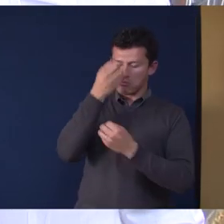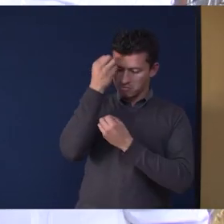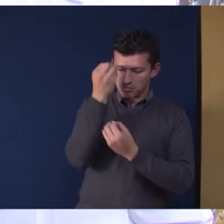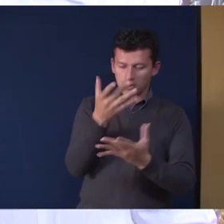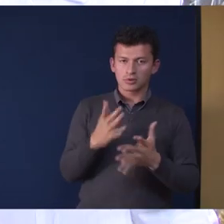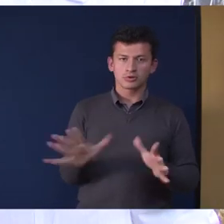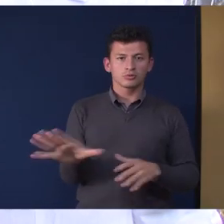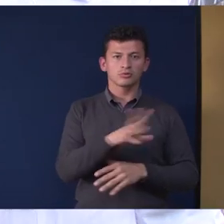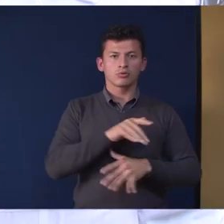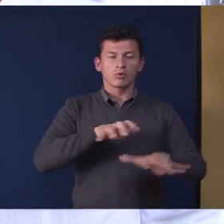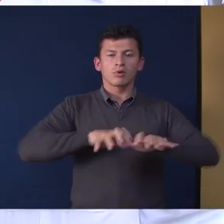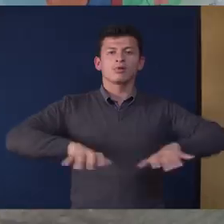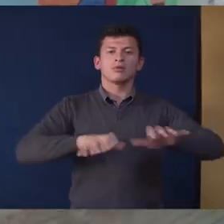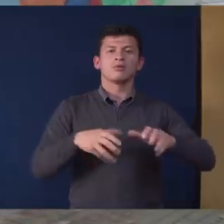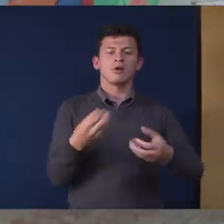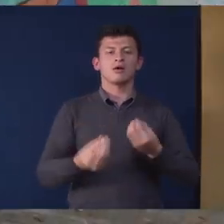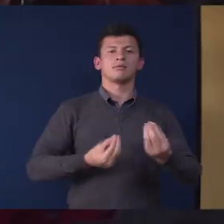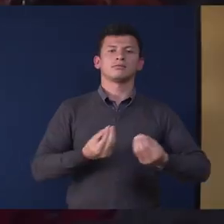que estamos haciendo y tenemos.